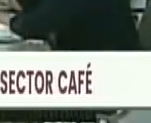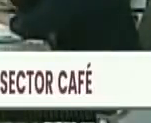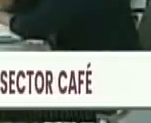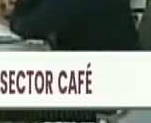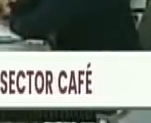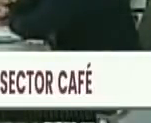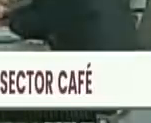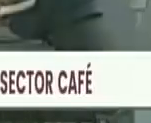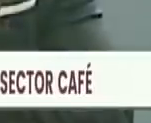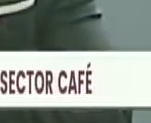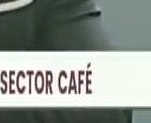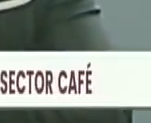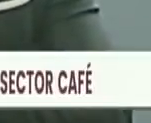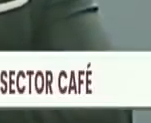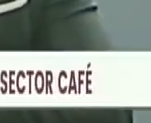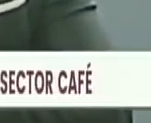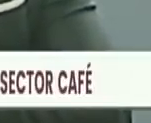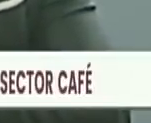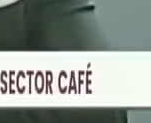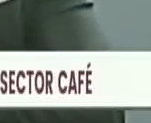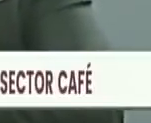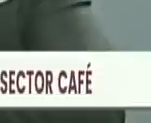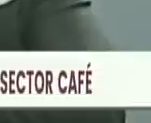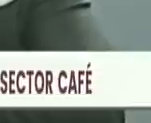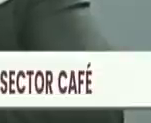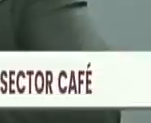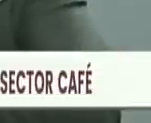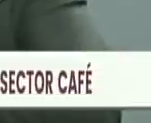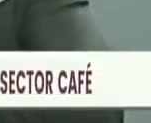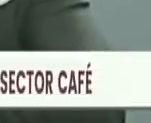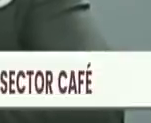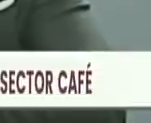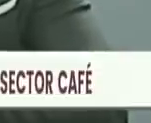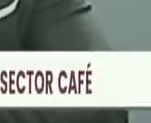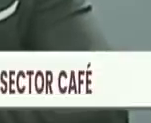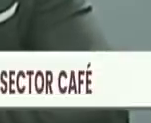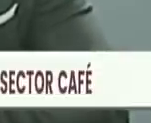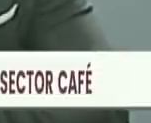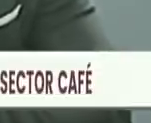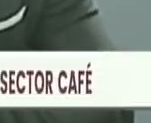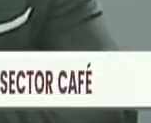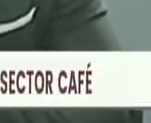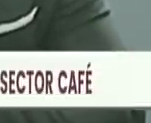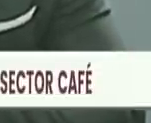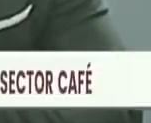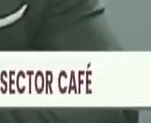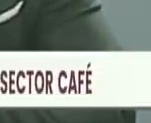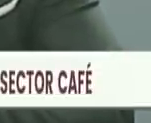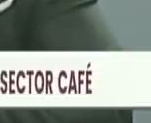rubro de cualquier cantidad de maíz que sea deficitario pueda ser solicitado a través de una importación.